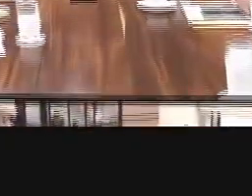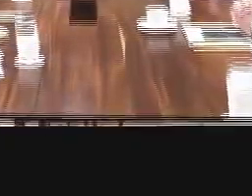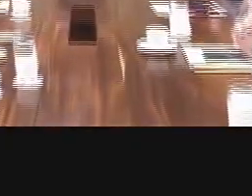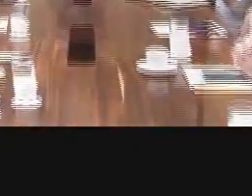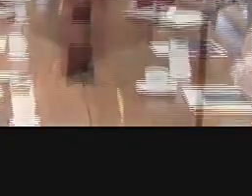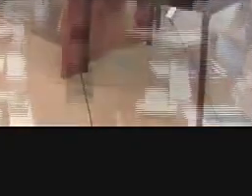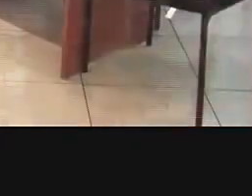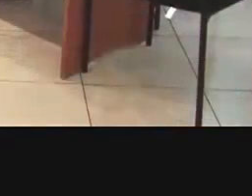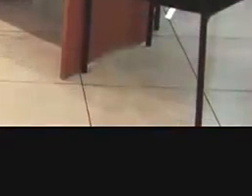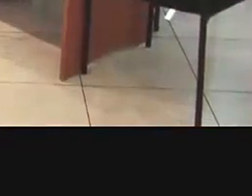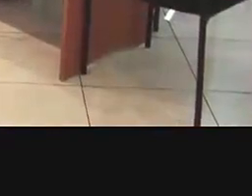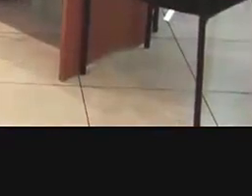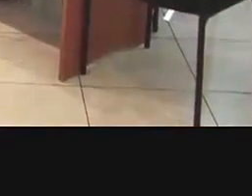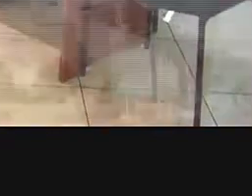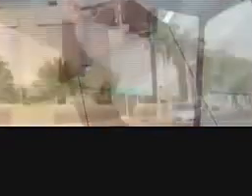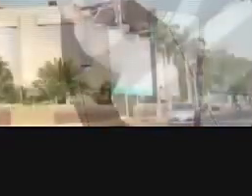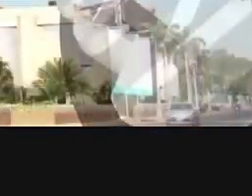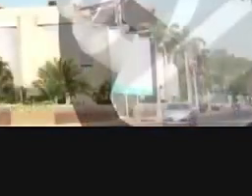Mermarza y les esperamos en su hogar.